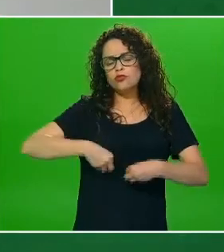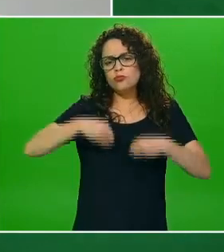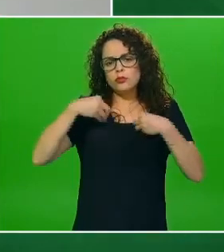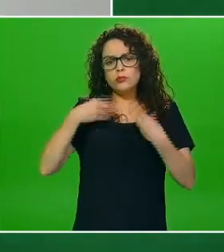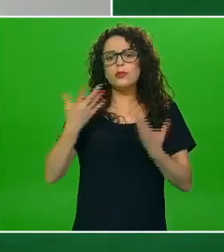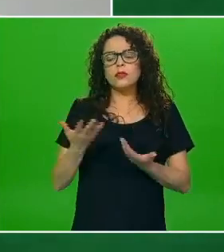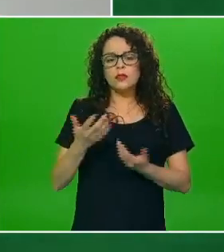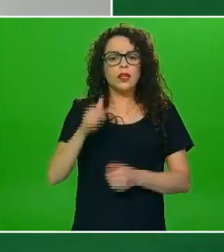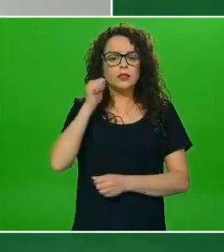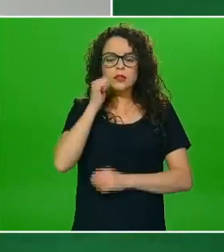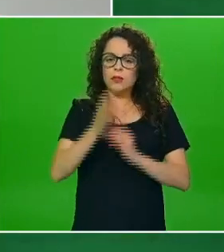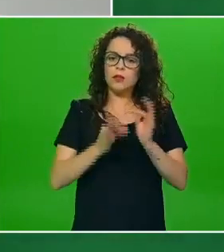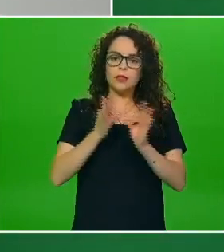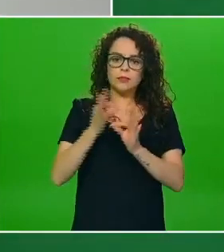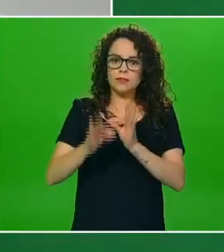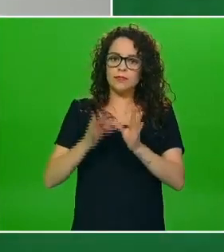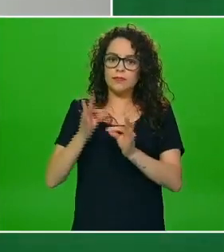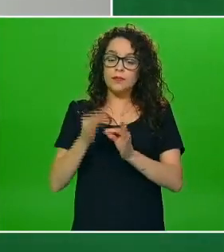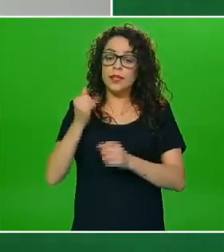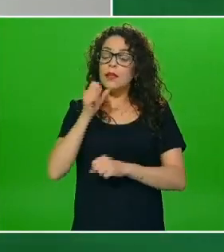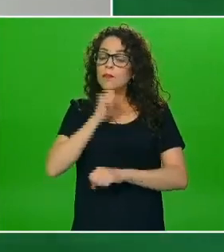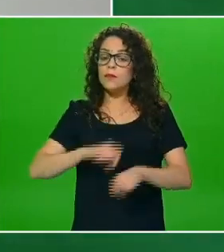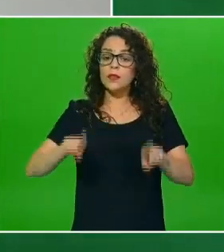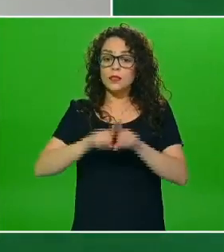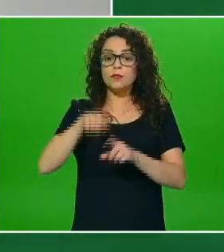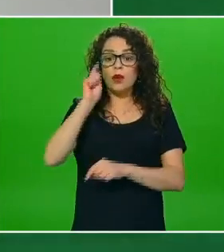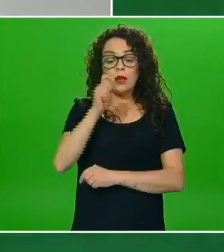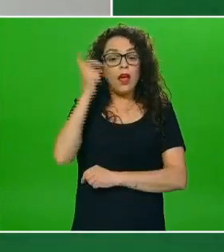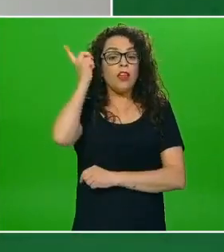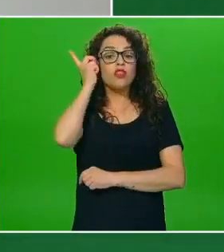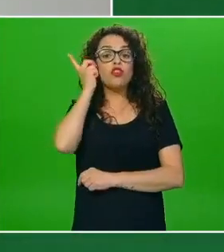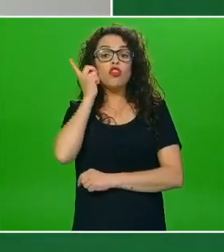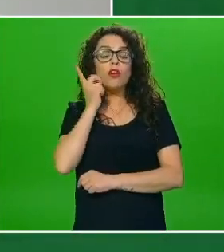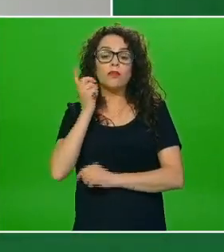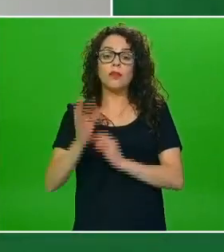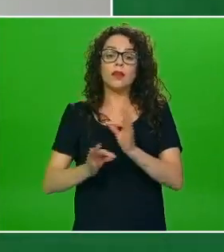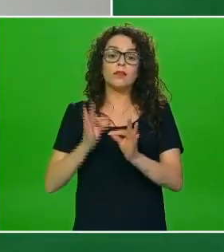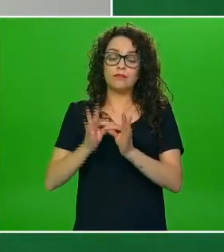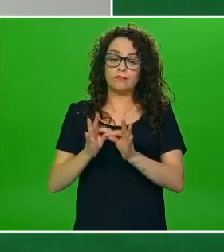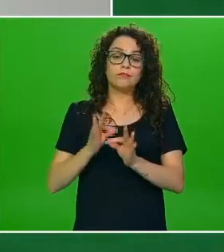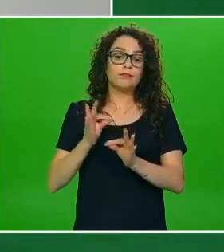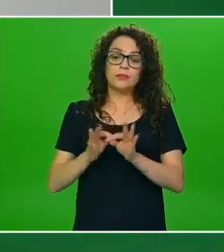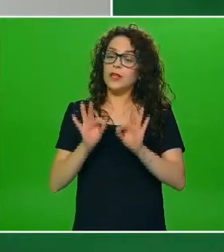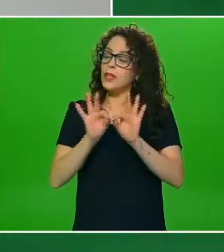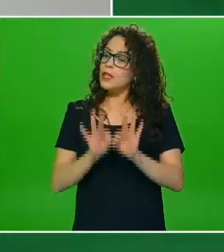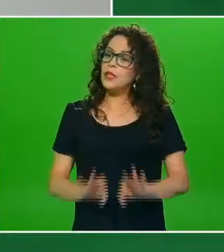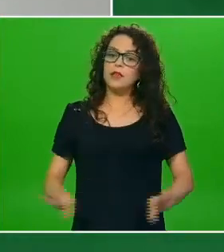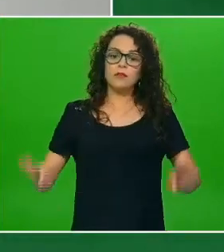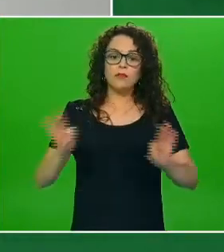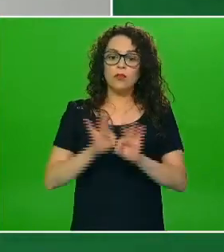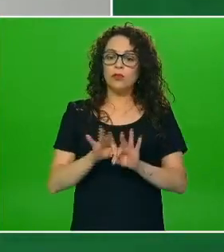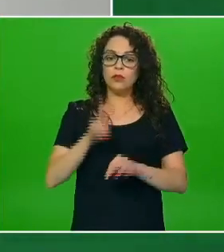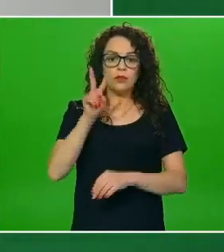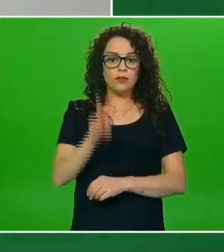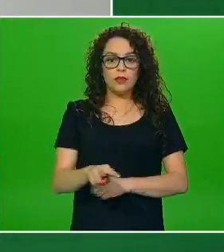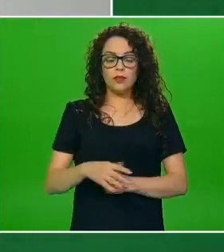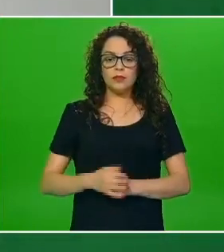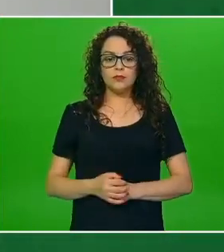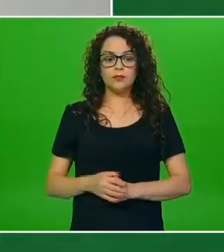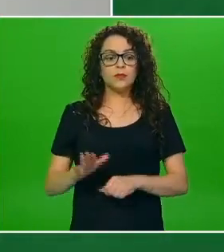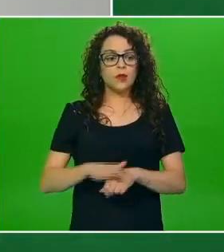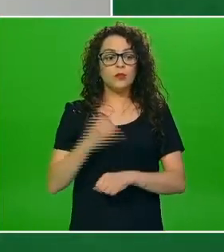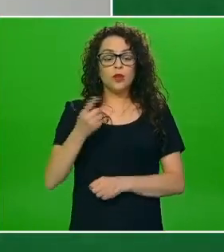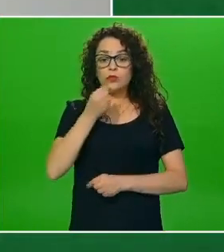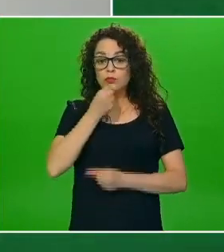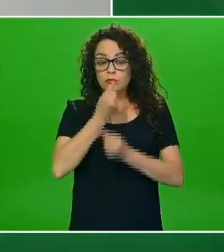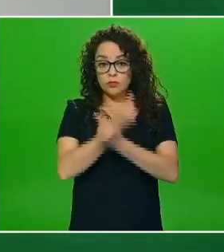el sueño sagrado también en la guía damos algunas recomendaciones de la importancia porque porque los niños